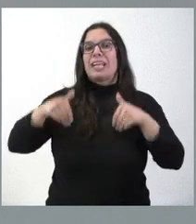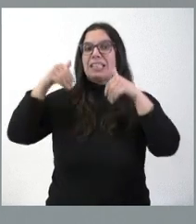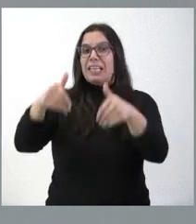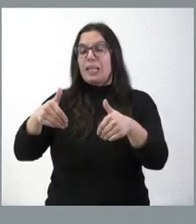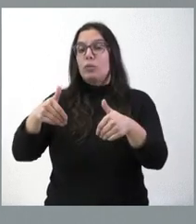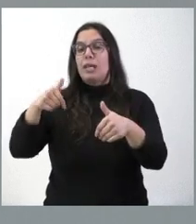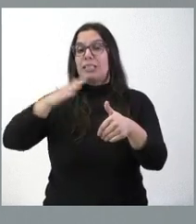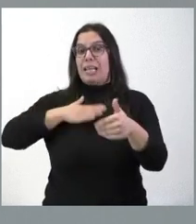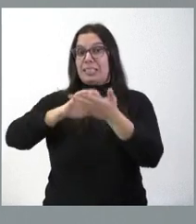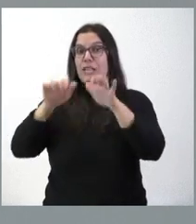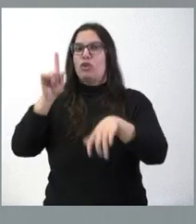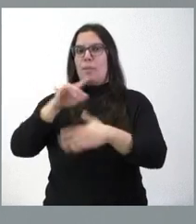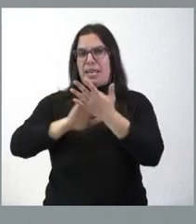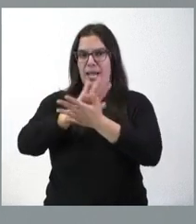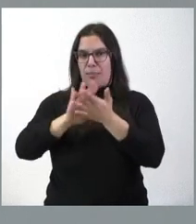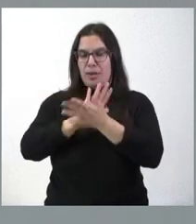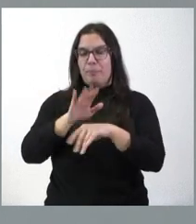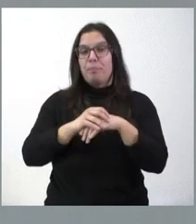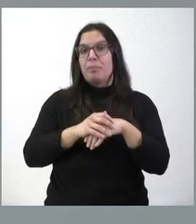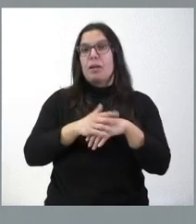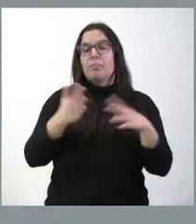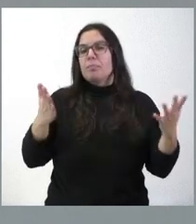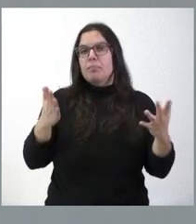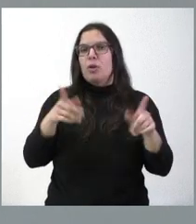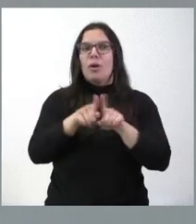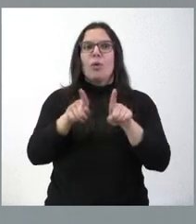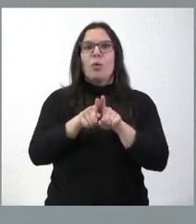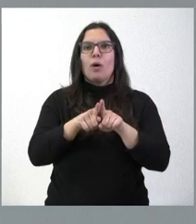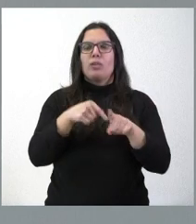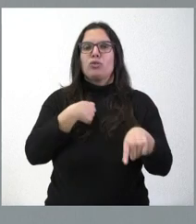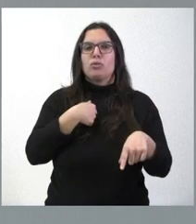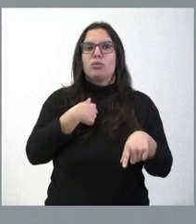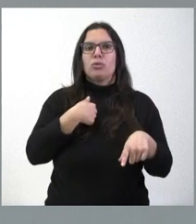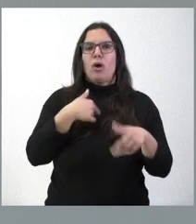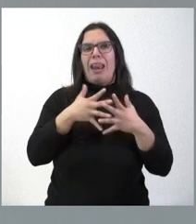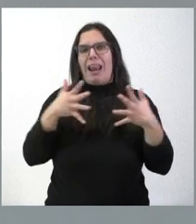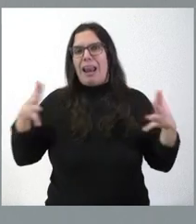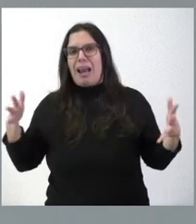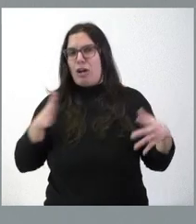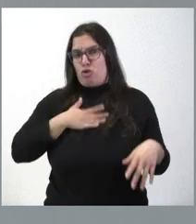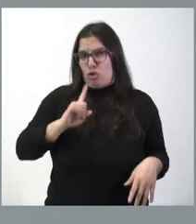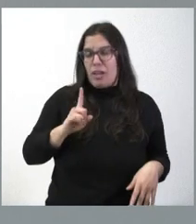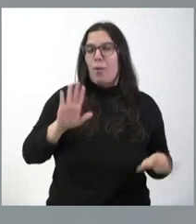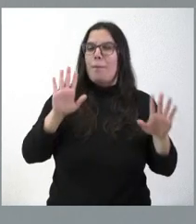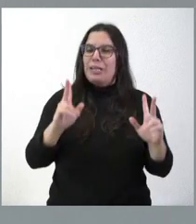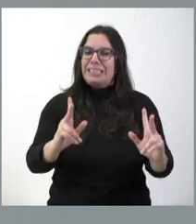y León. Pero, si aquí era, y sin ánimo de ser, tampoco exhaustivo ni muy largo, permítame que les lea